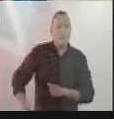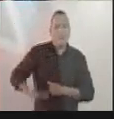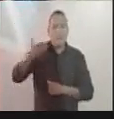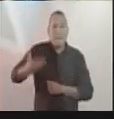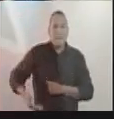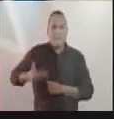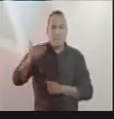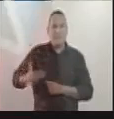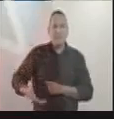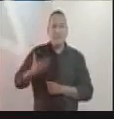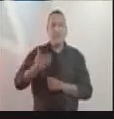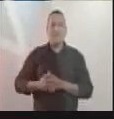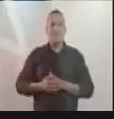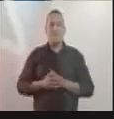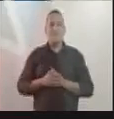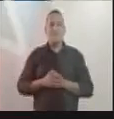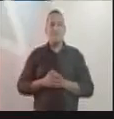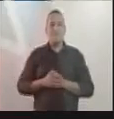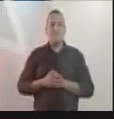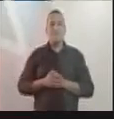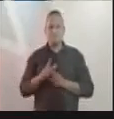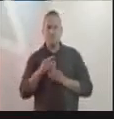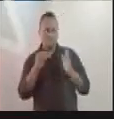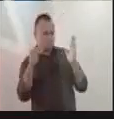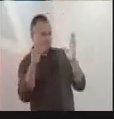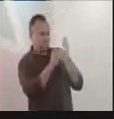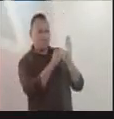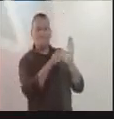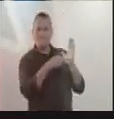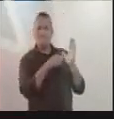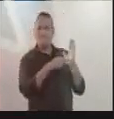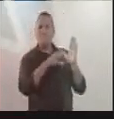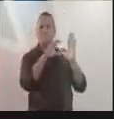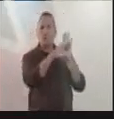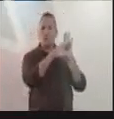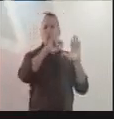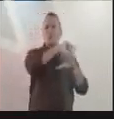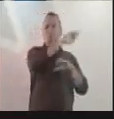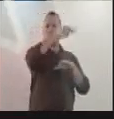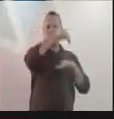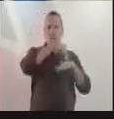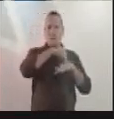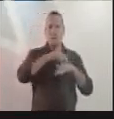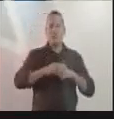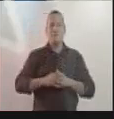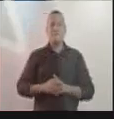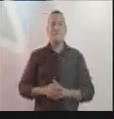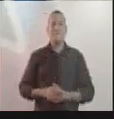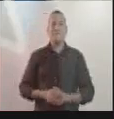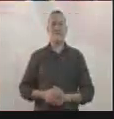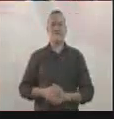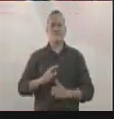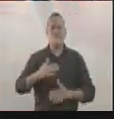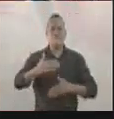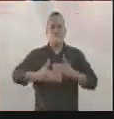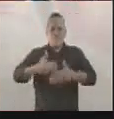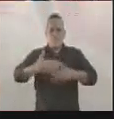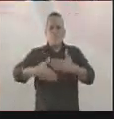evento electoral de especial trascendencia y relevancia previsto en nuestra Constitución.